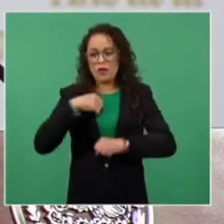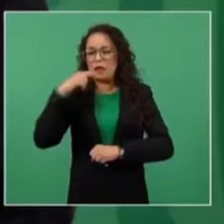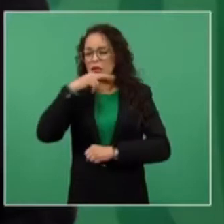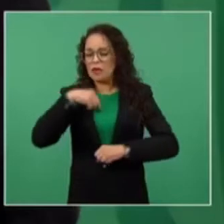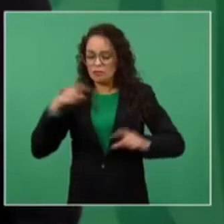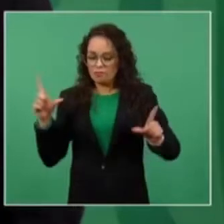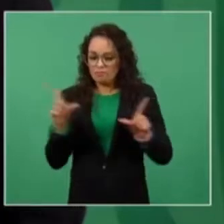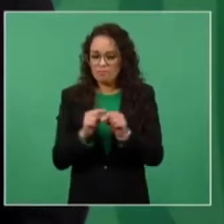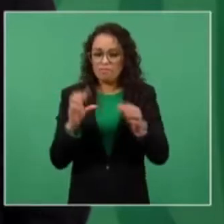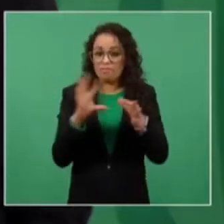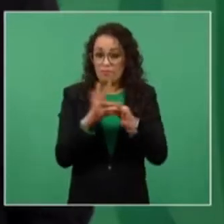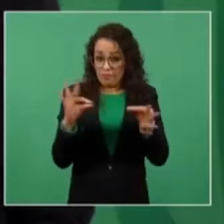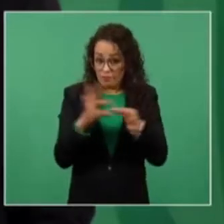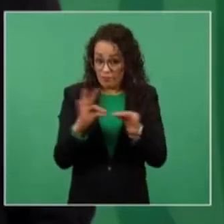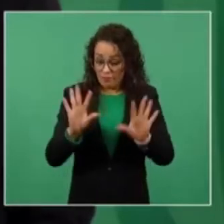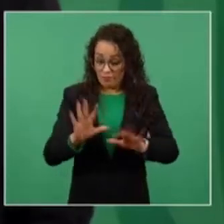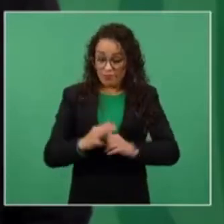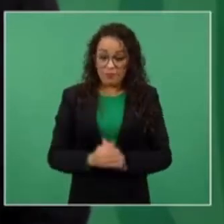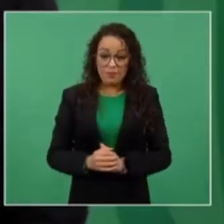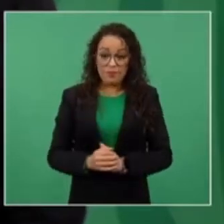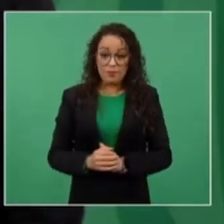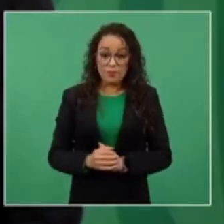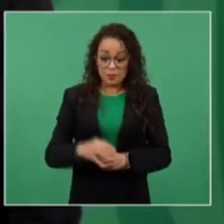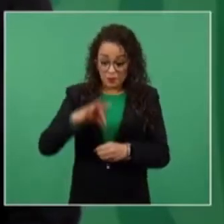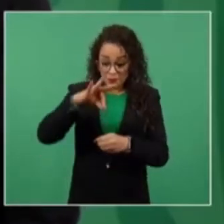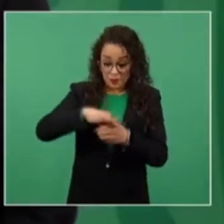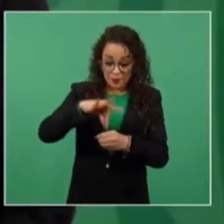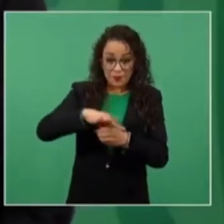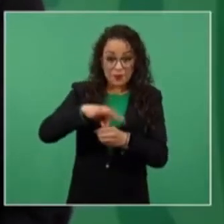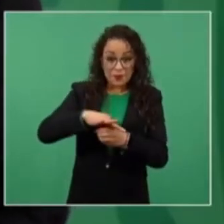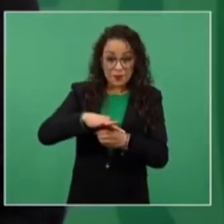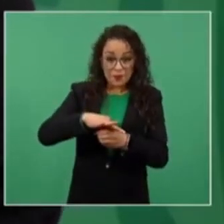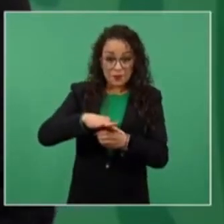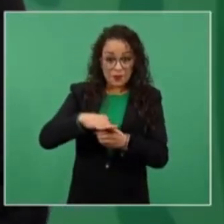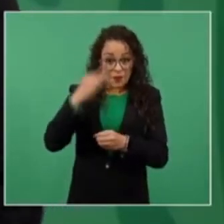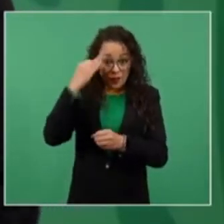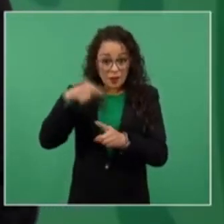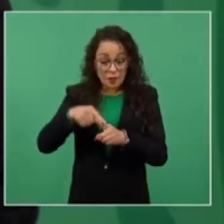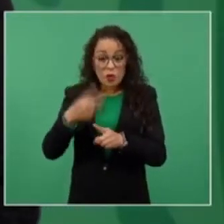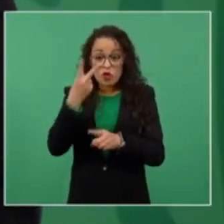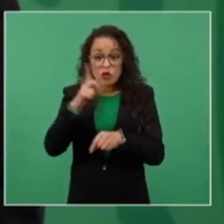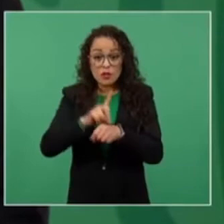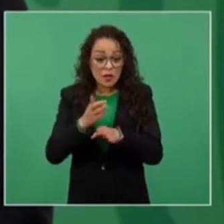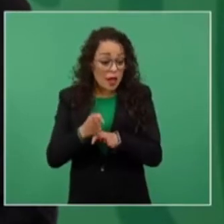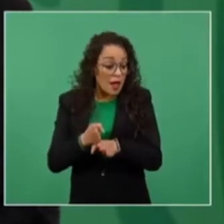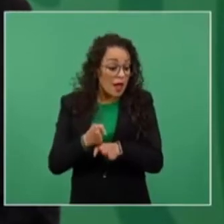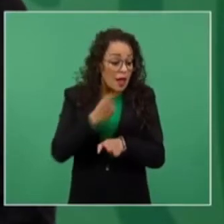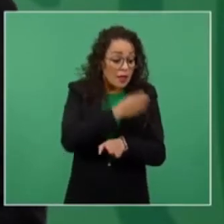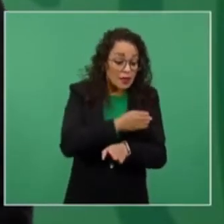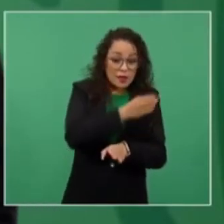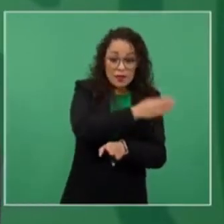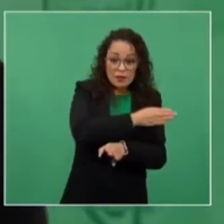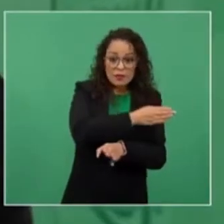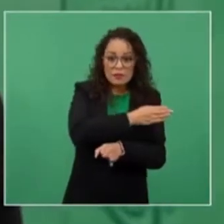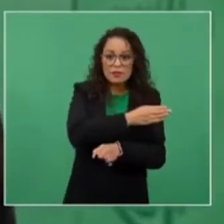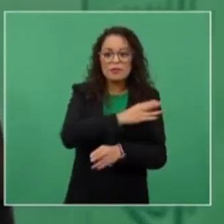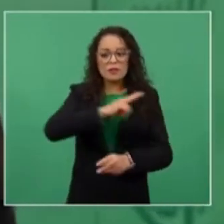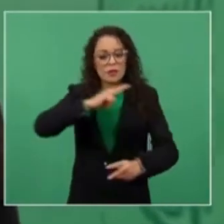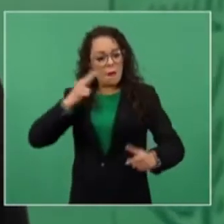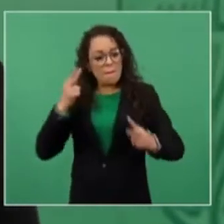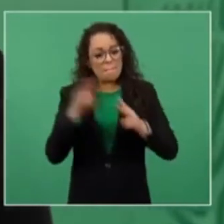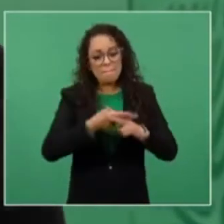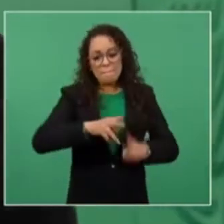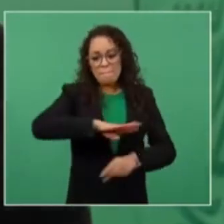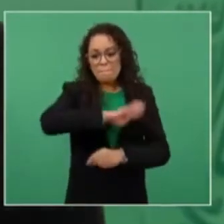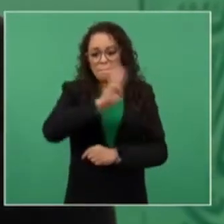Dos días antes de la elección asesinaron al presidente municipal del